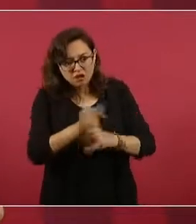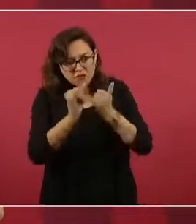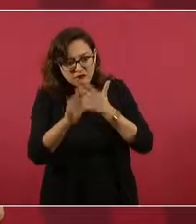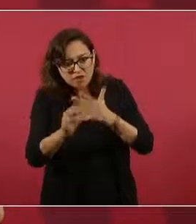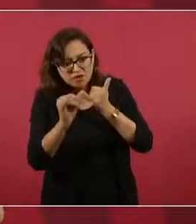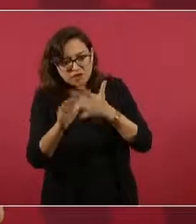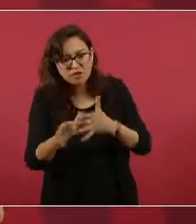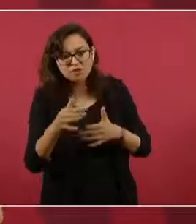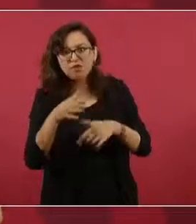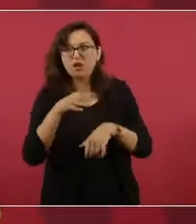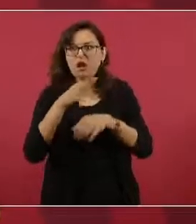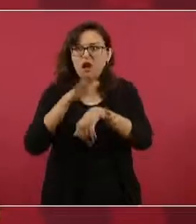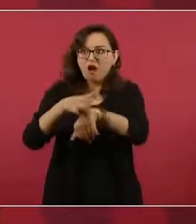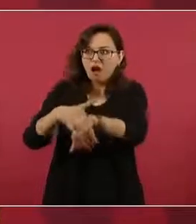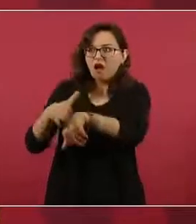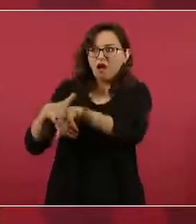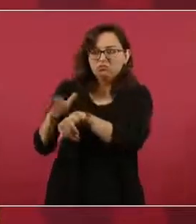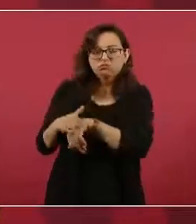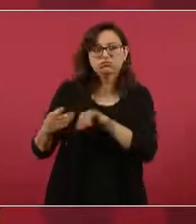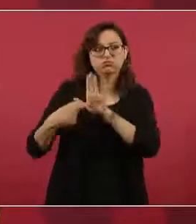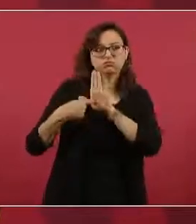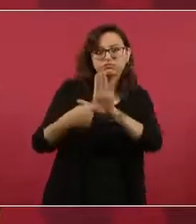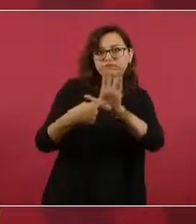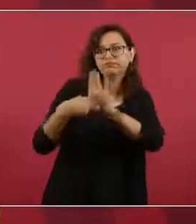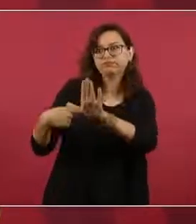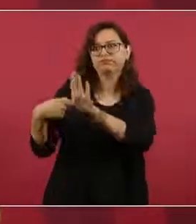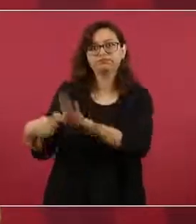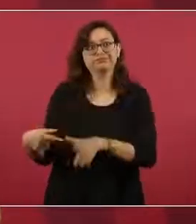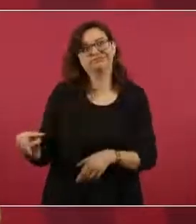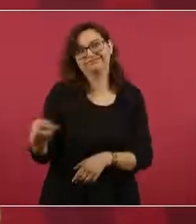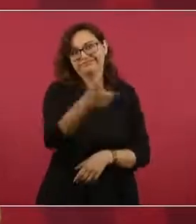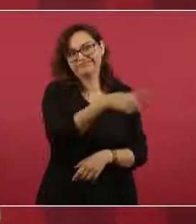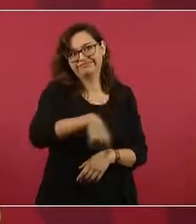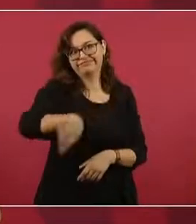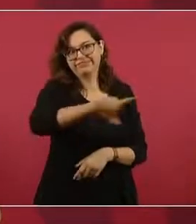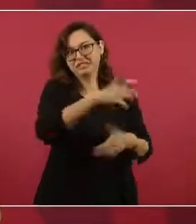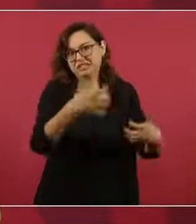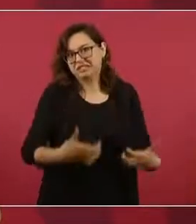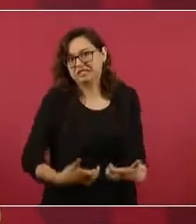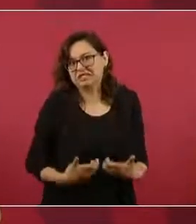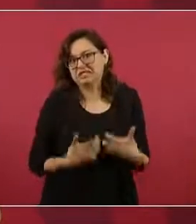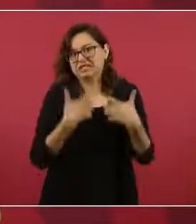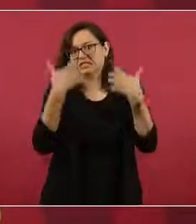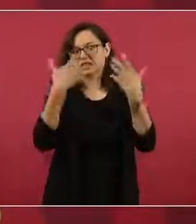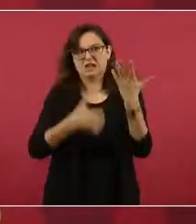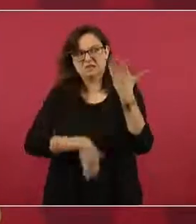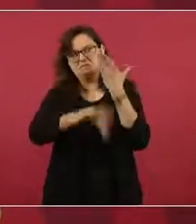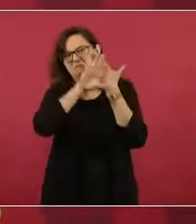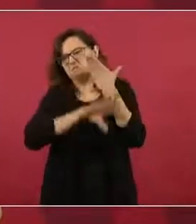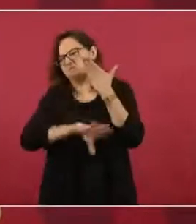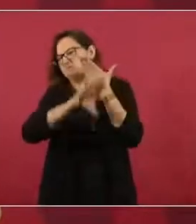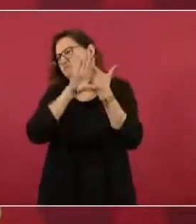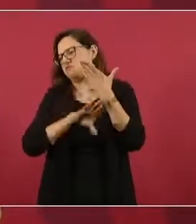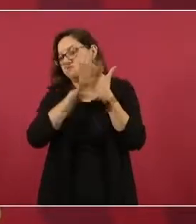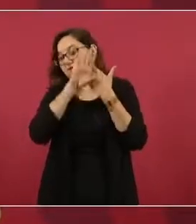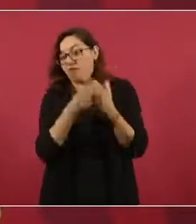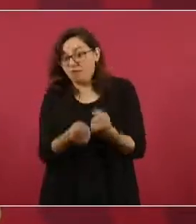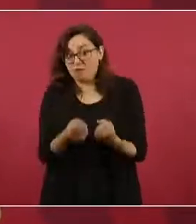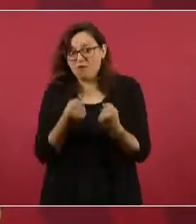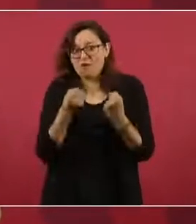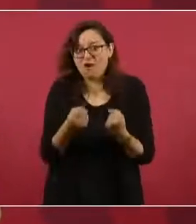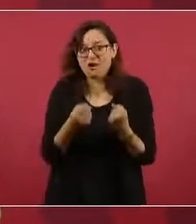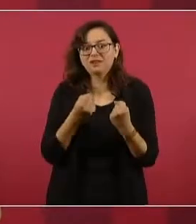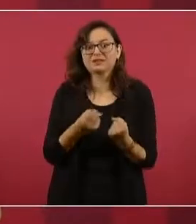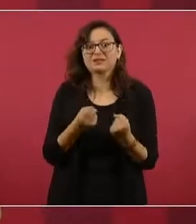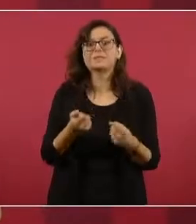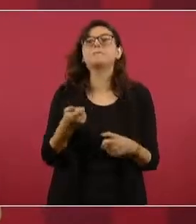Pero no sólo es nuestro caso, es de todo lo que hacían y no sabemos si lo